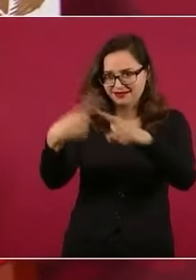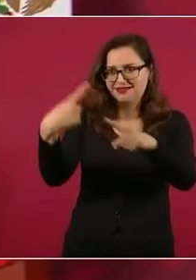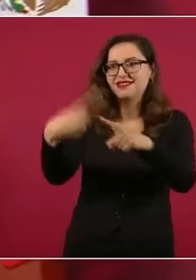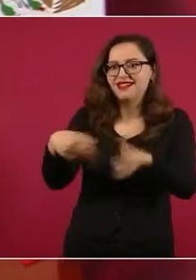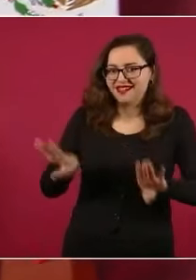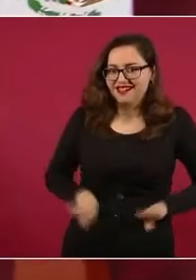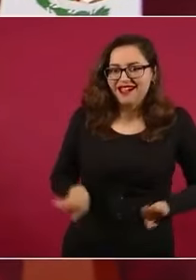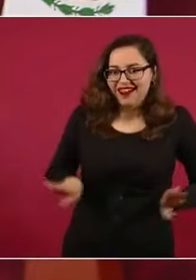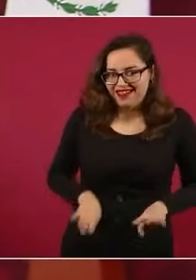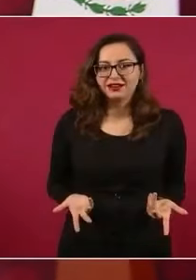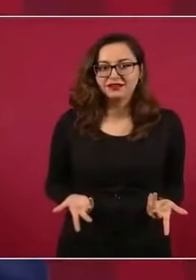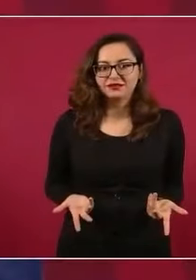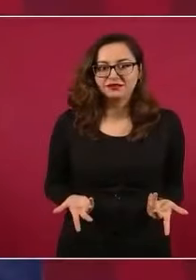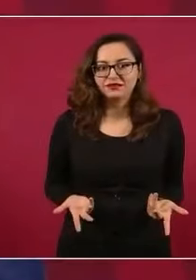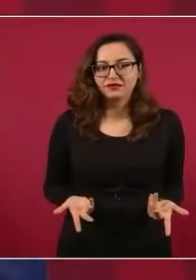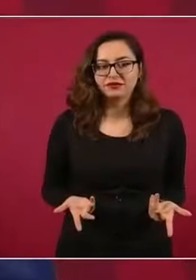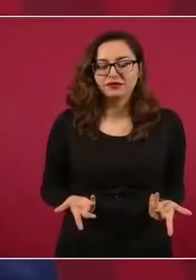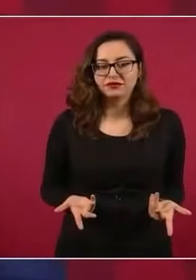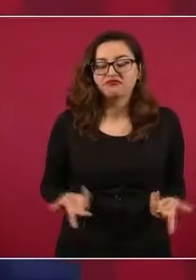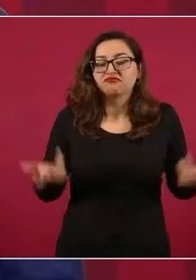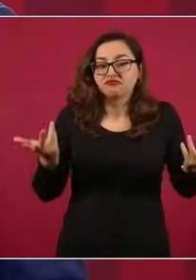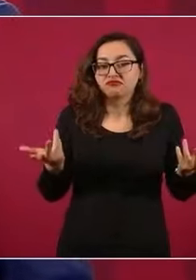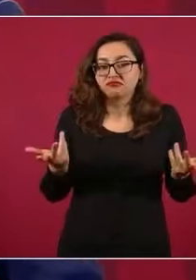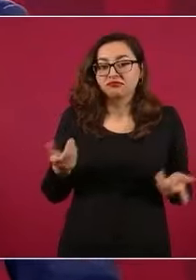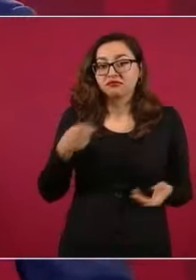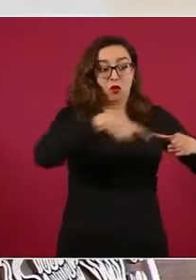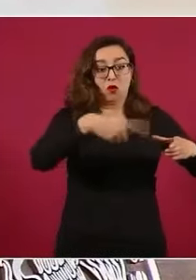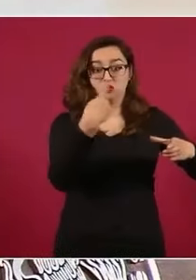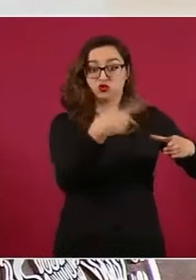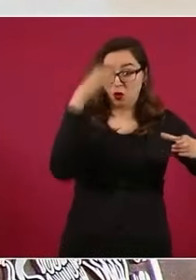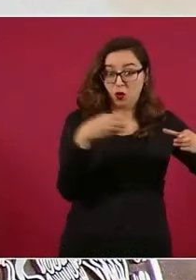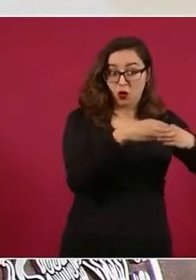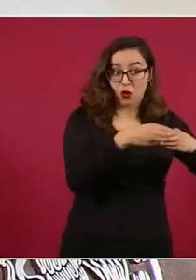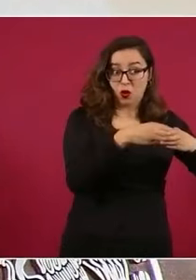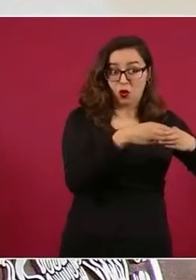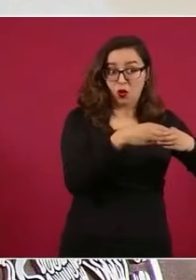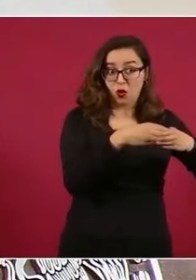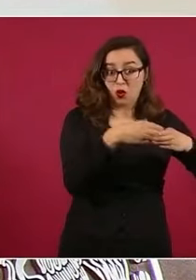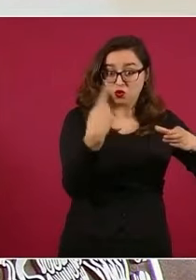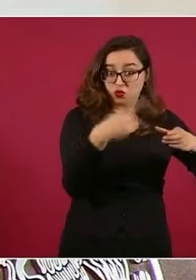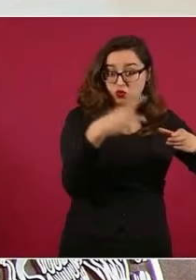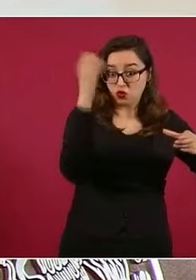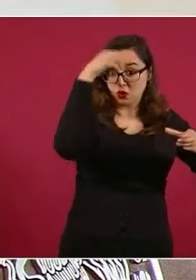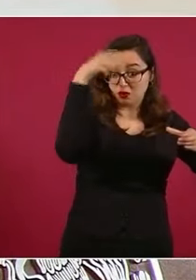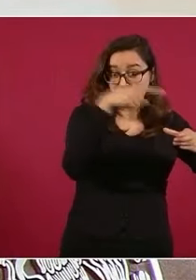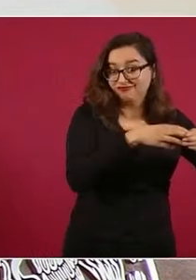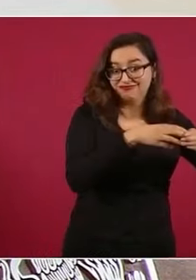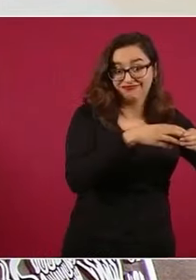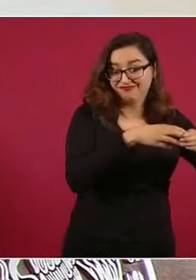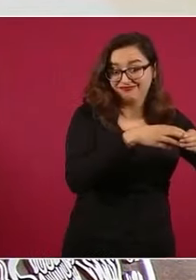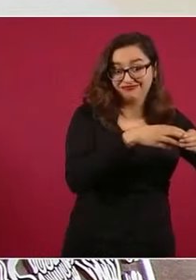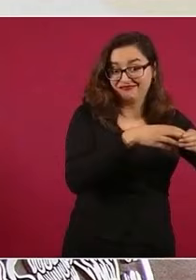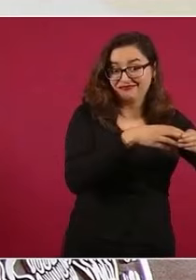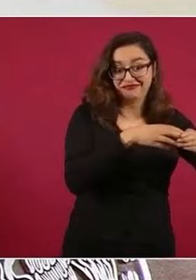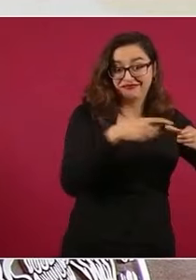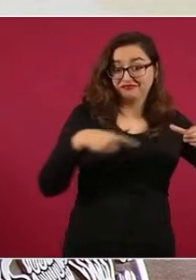aquí está de por medio la opinión no sólo de la élite, de los llamados representantes populares, que